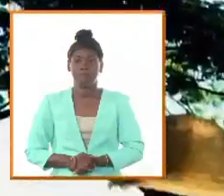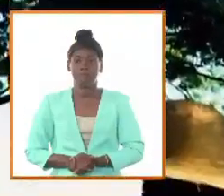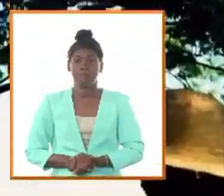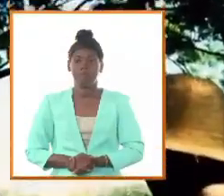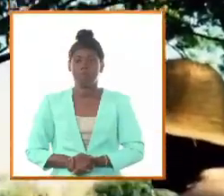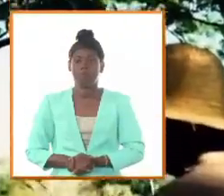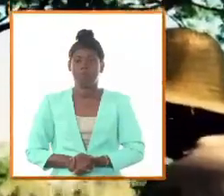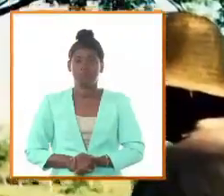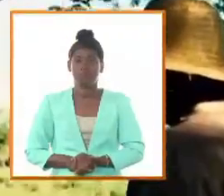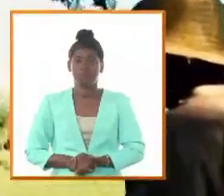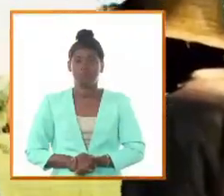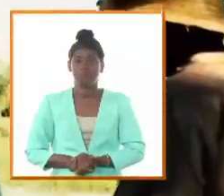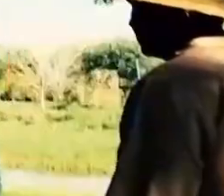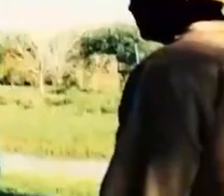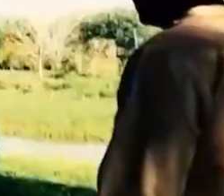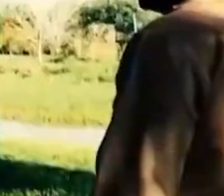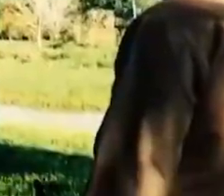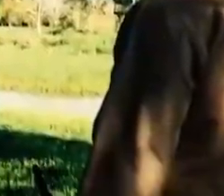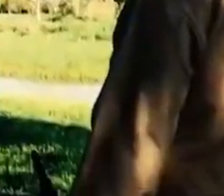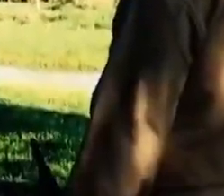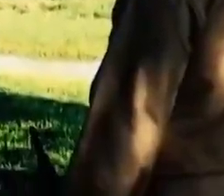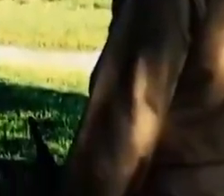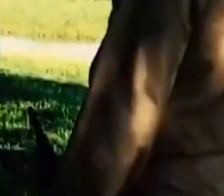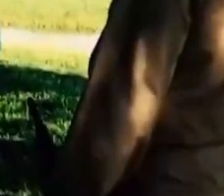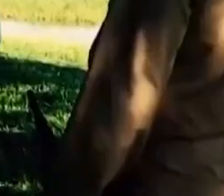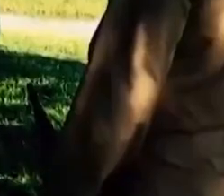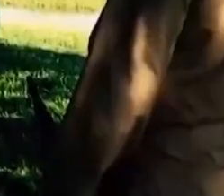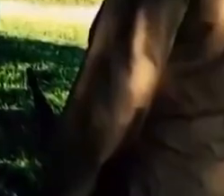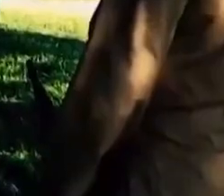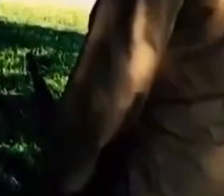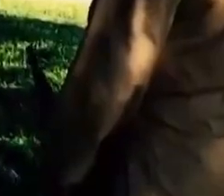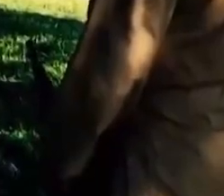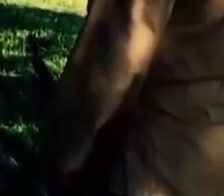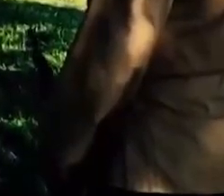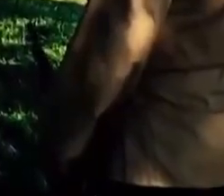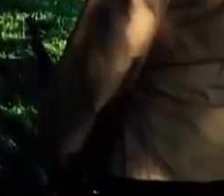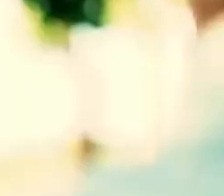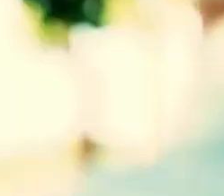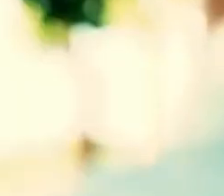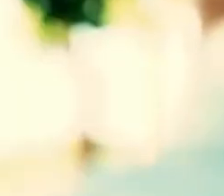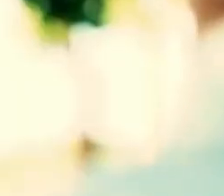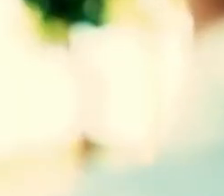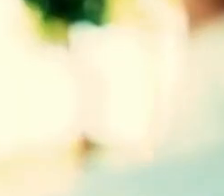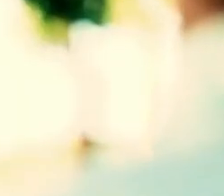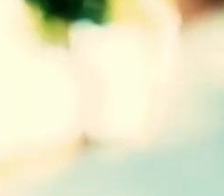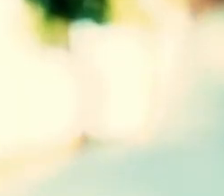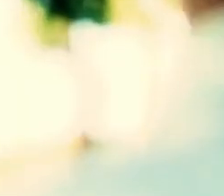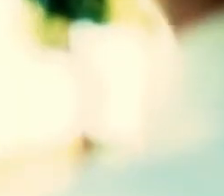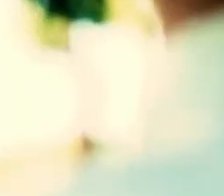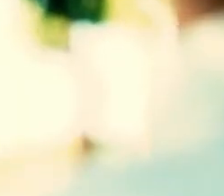trota sobre la espuma seguido por un mar